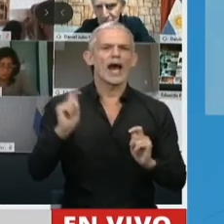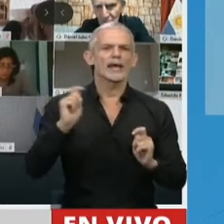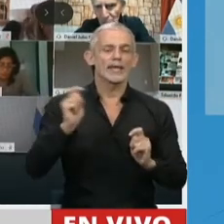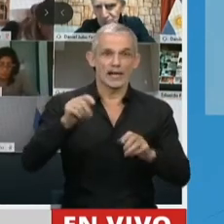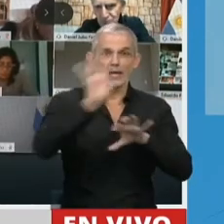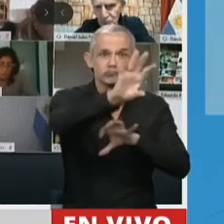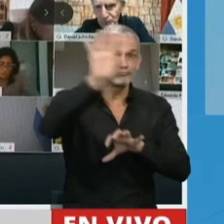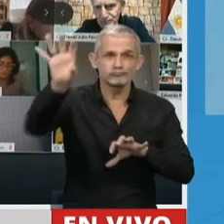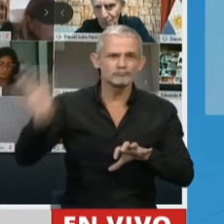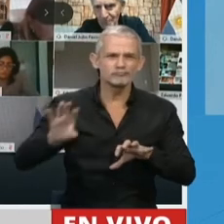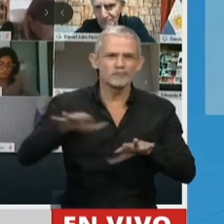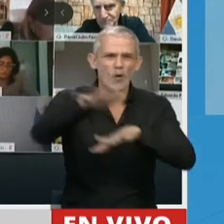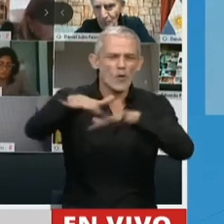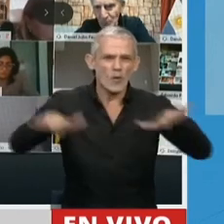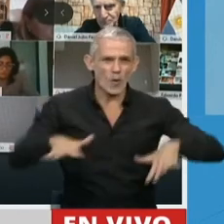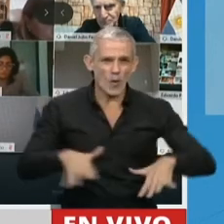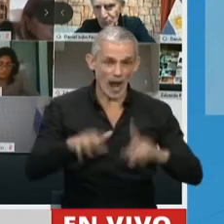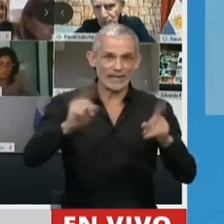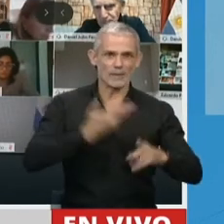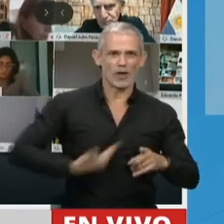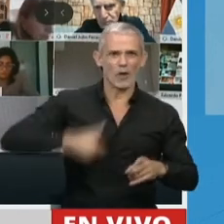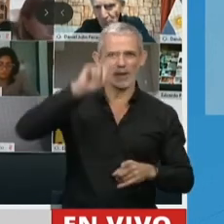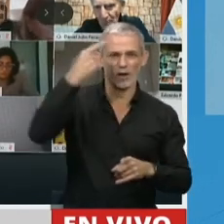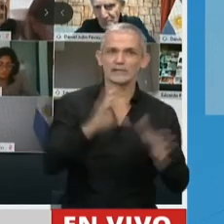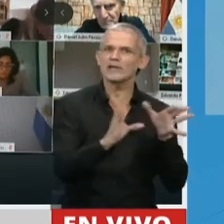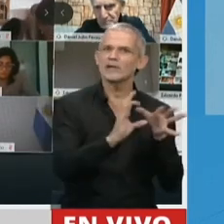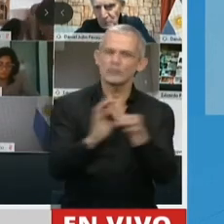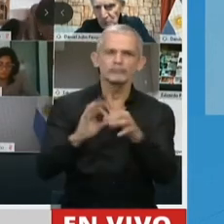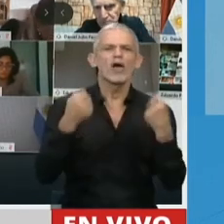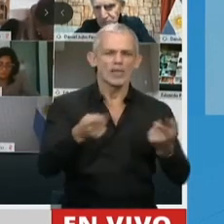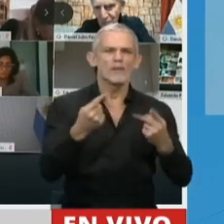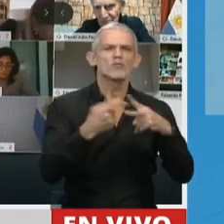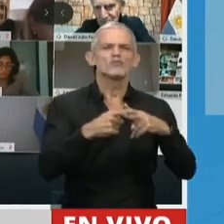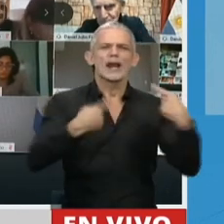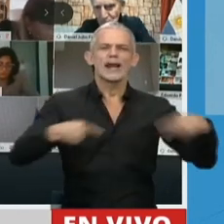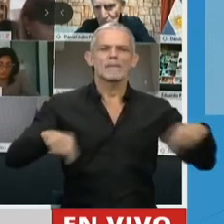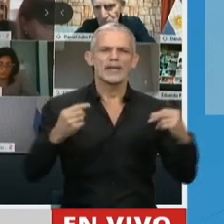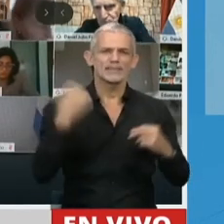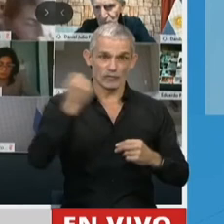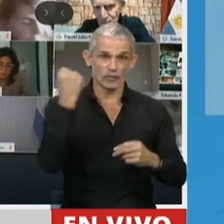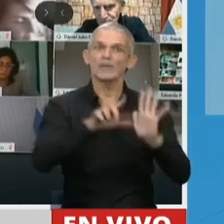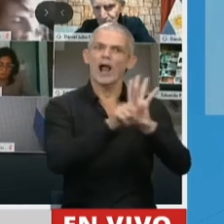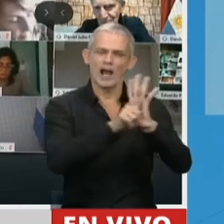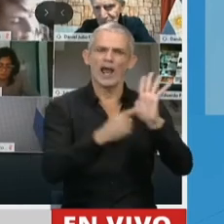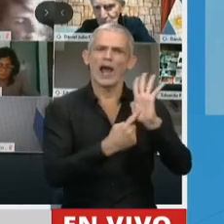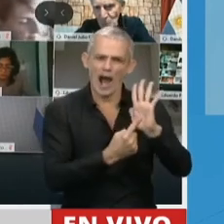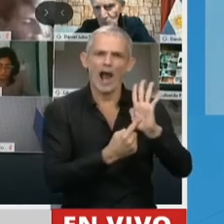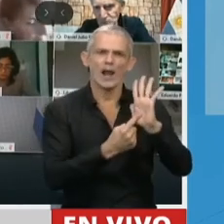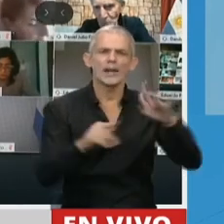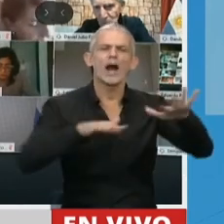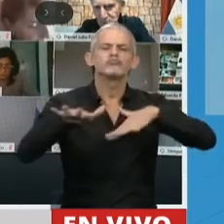las jurisdicciones y a la relación del gobierno nacional con ellas de un instrumento fundamental, legal, de acción,